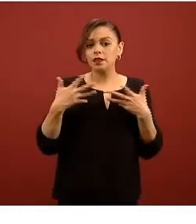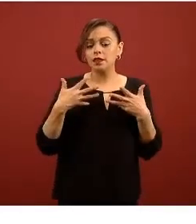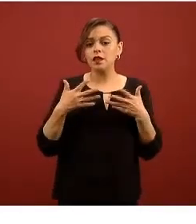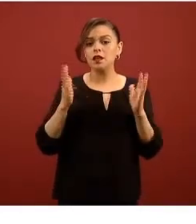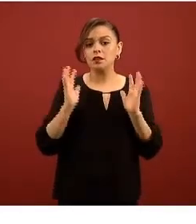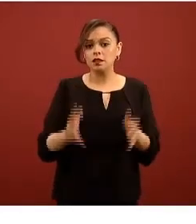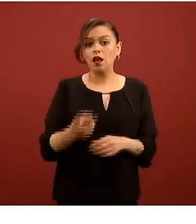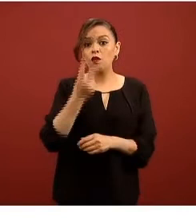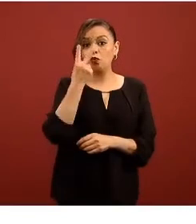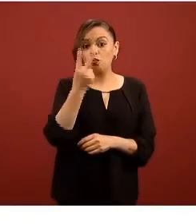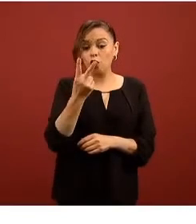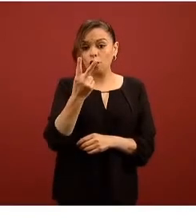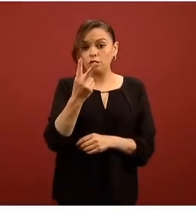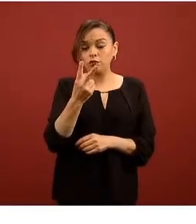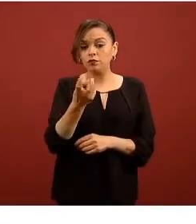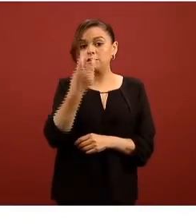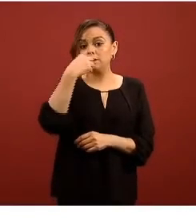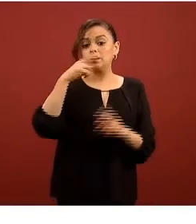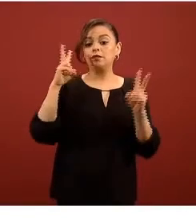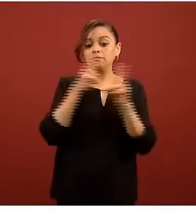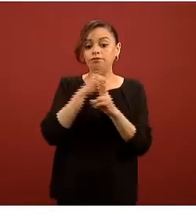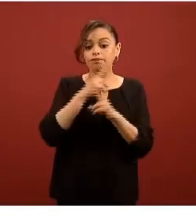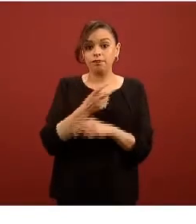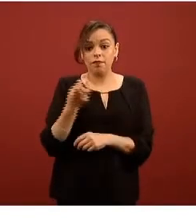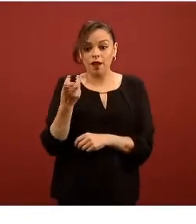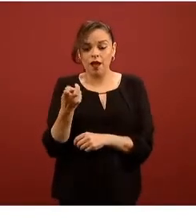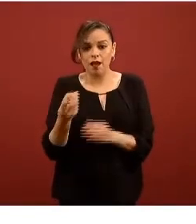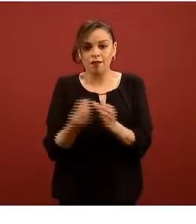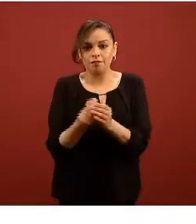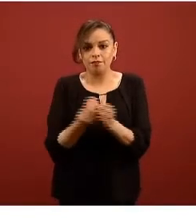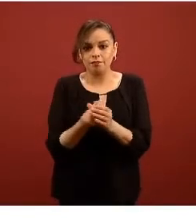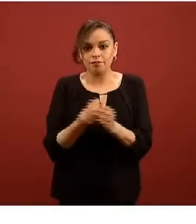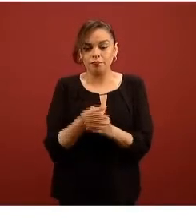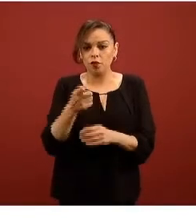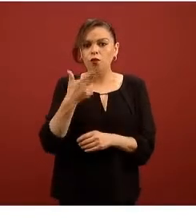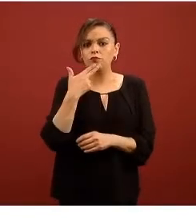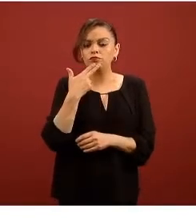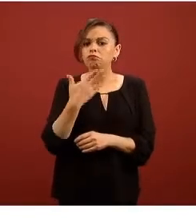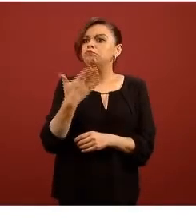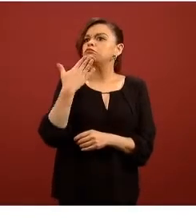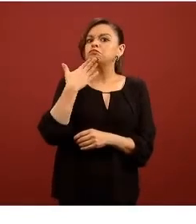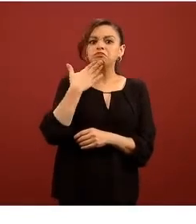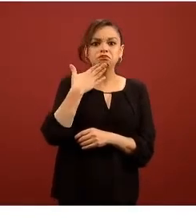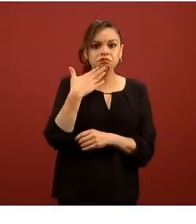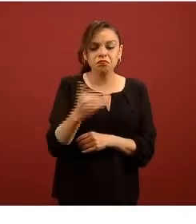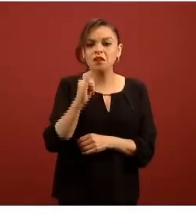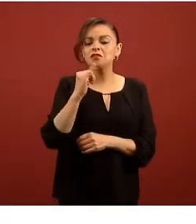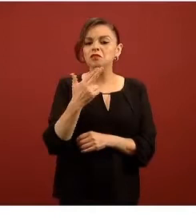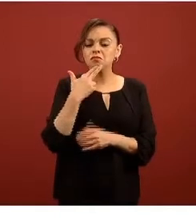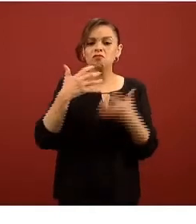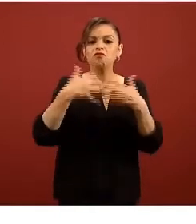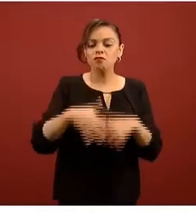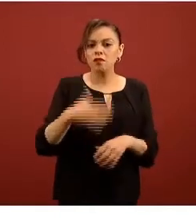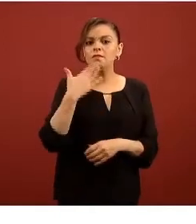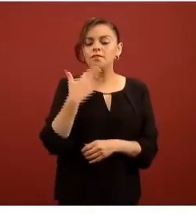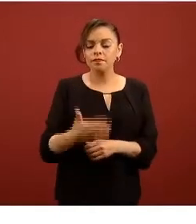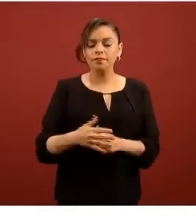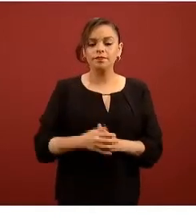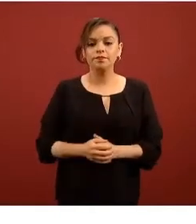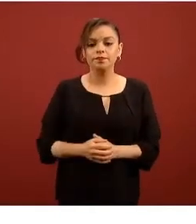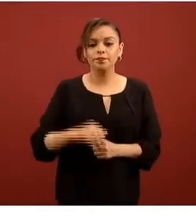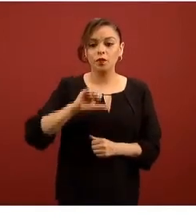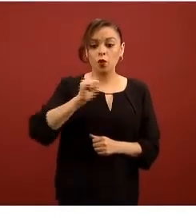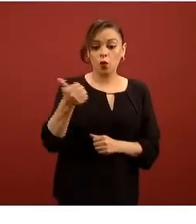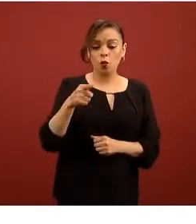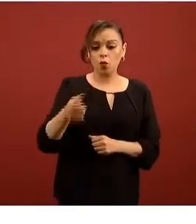ventiladores de este tipo que se están utilizando con bastante éxito otro tipo de ventilador ya más utilizado es el del